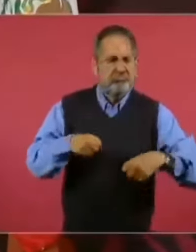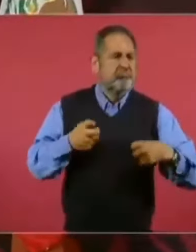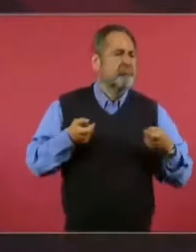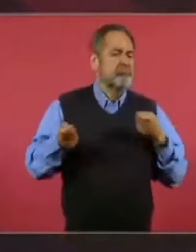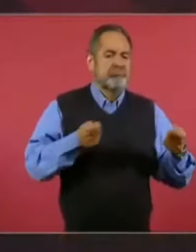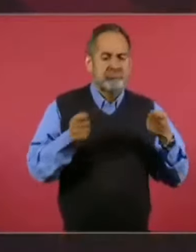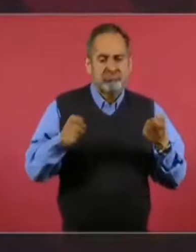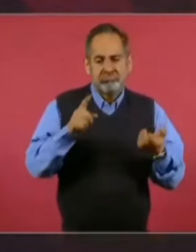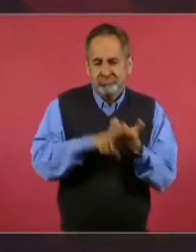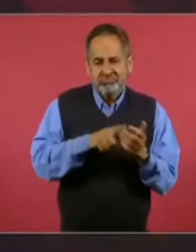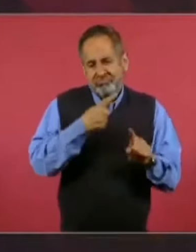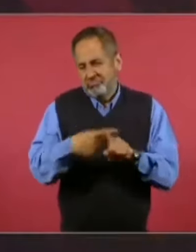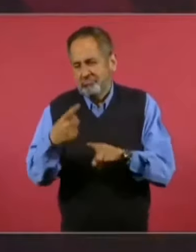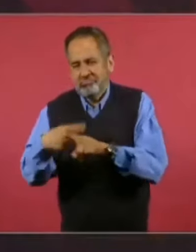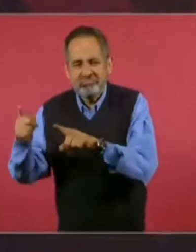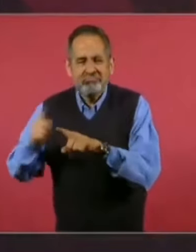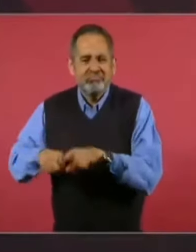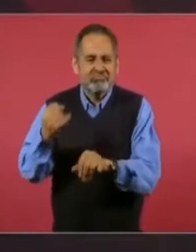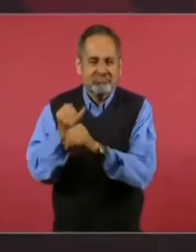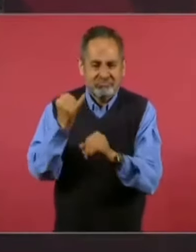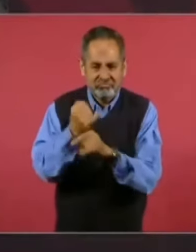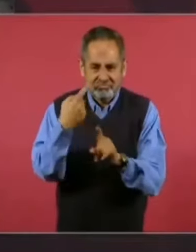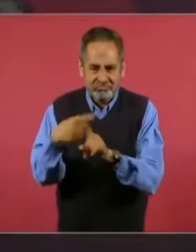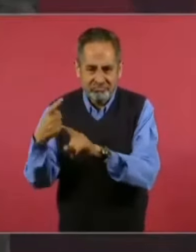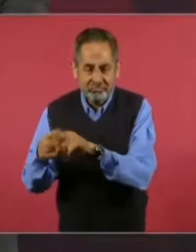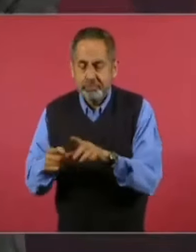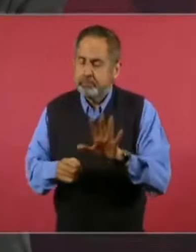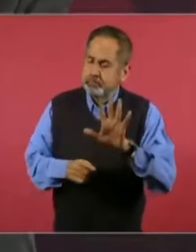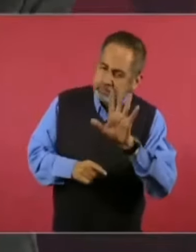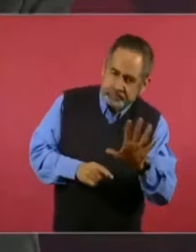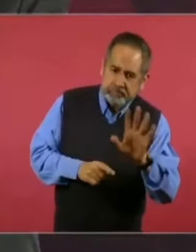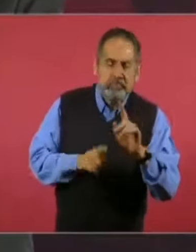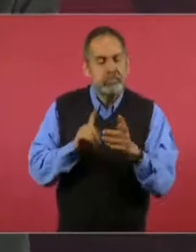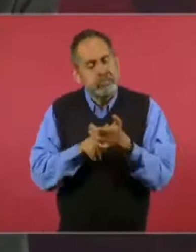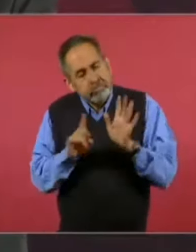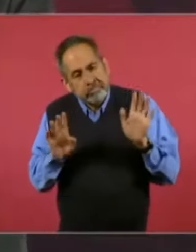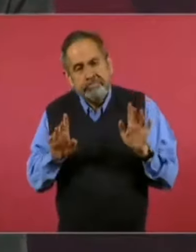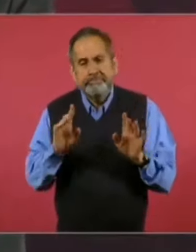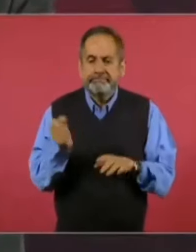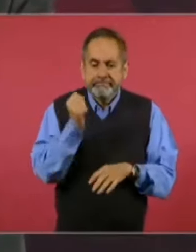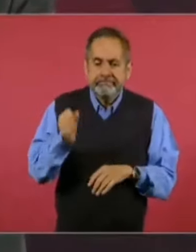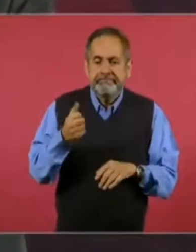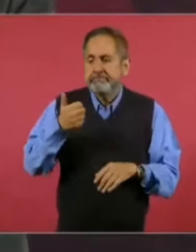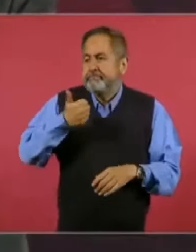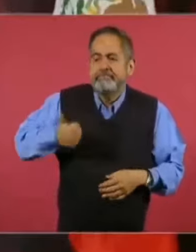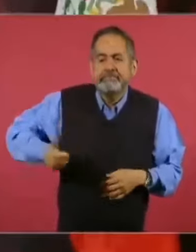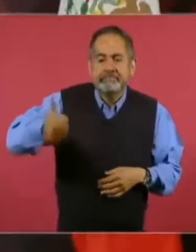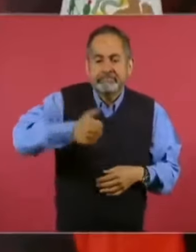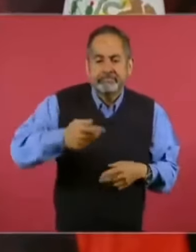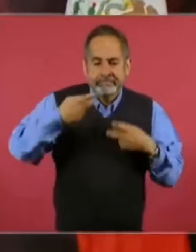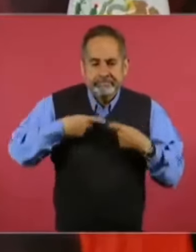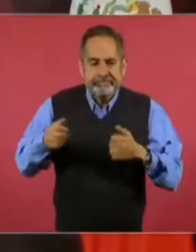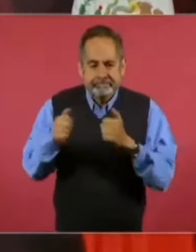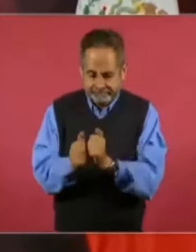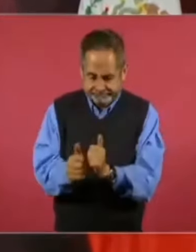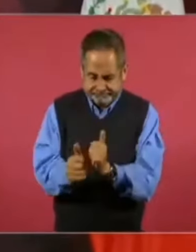plataformas, ahí la ventaja es que cada ciudadano puede con el teléfono